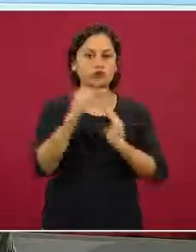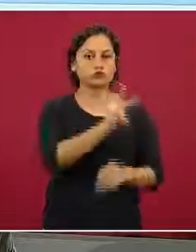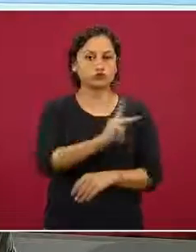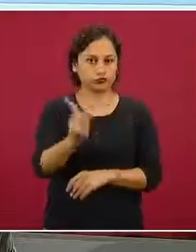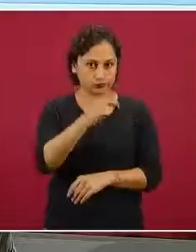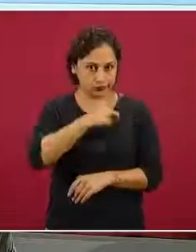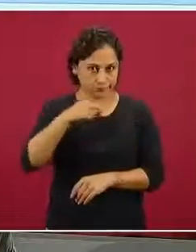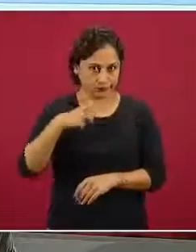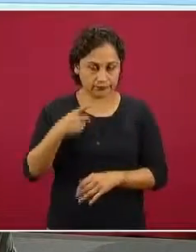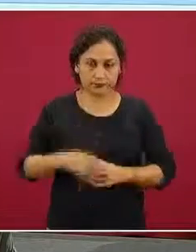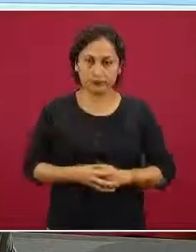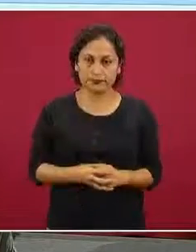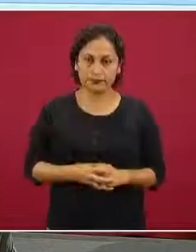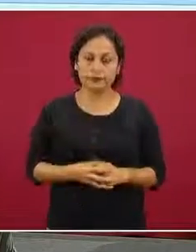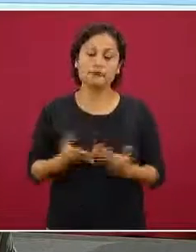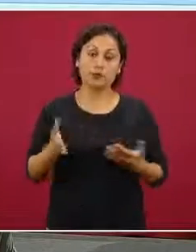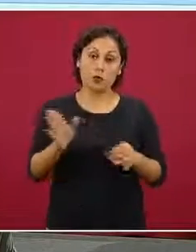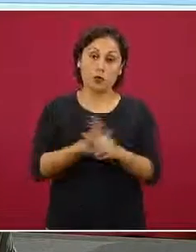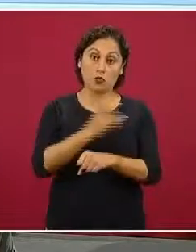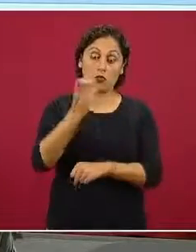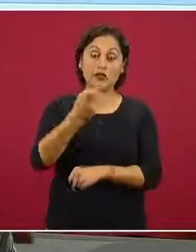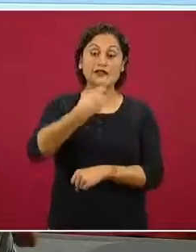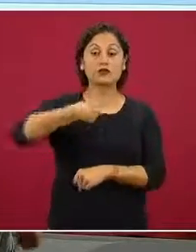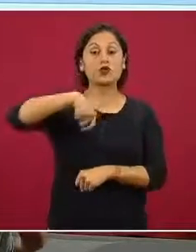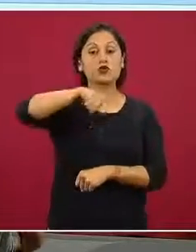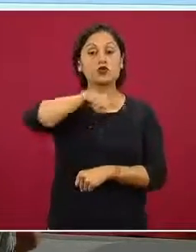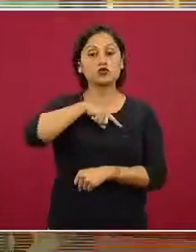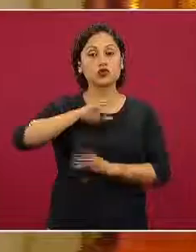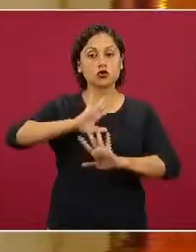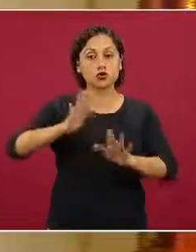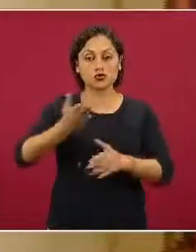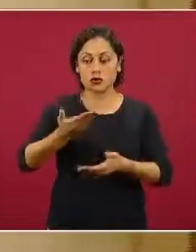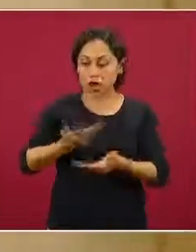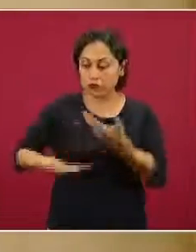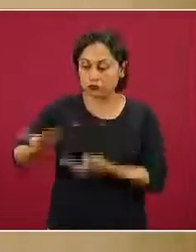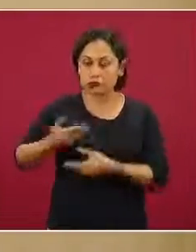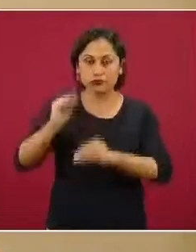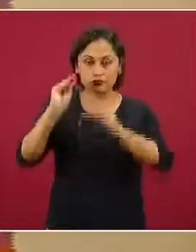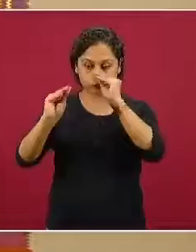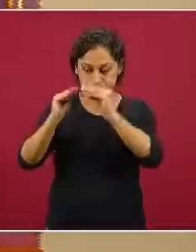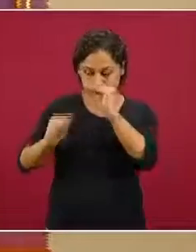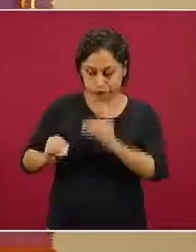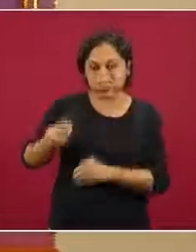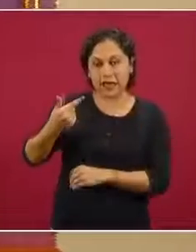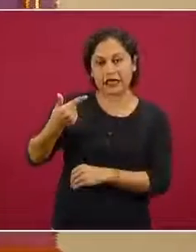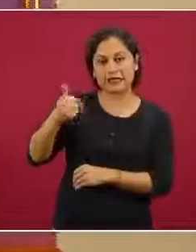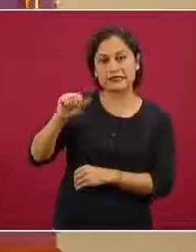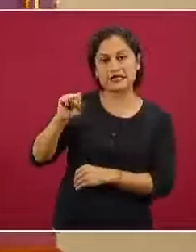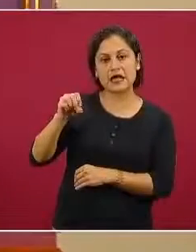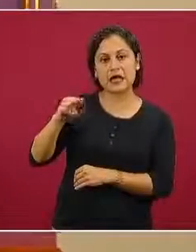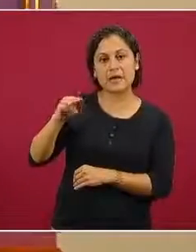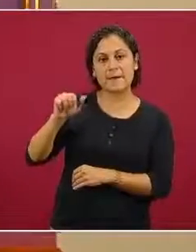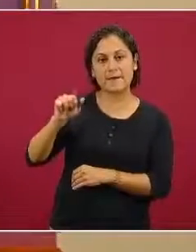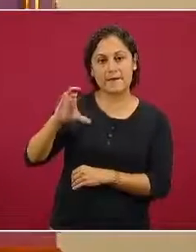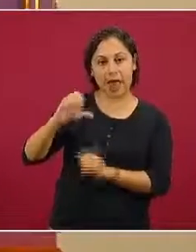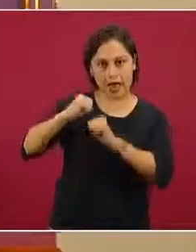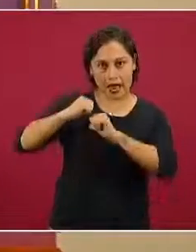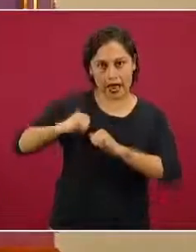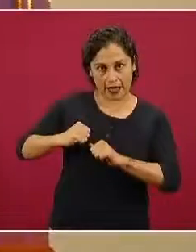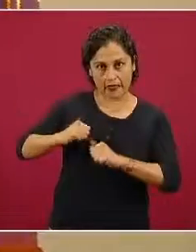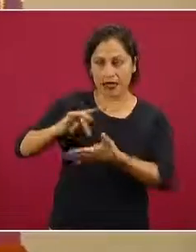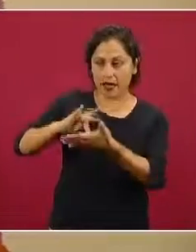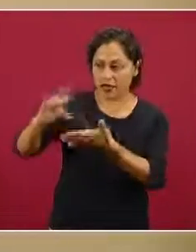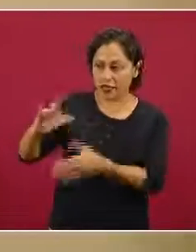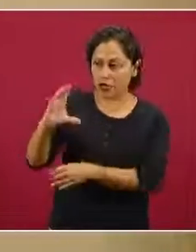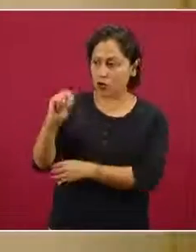Y en este sentido hemos trabajado uno de los componentes importantes que también es parte de Gizamac y aquí también agradezco mucho toda la participación muy activa